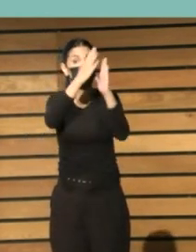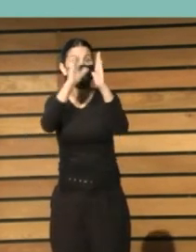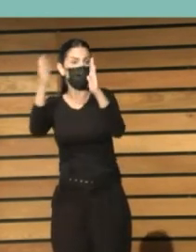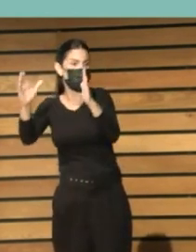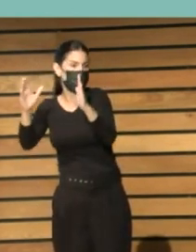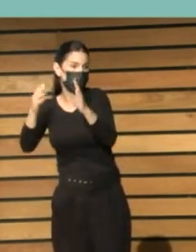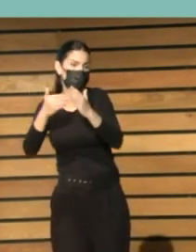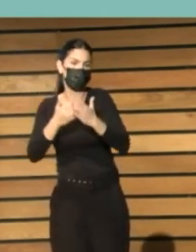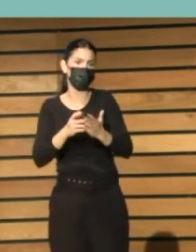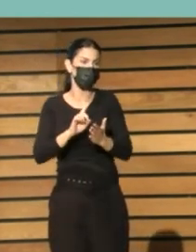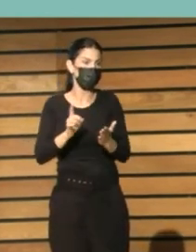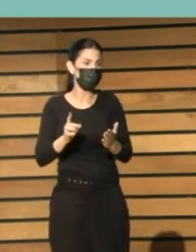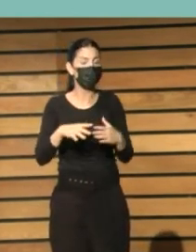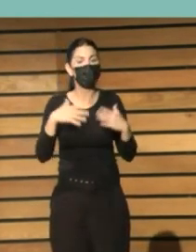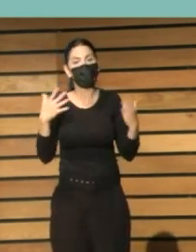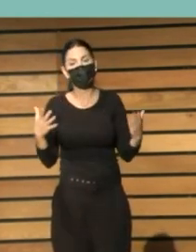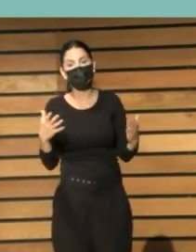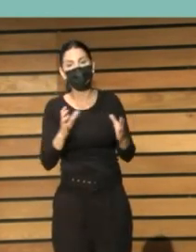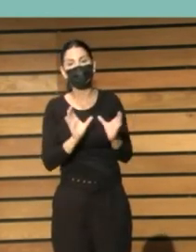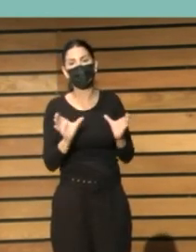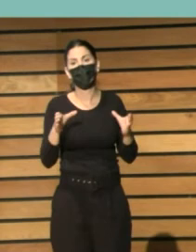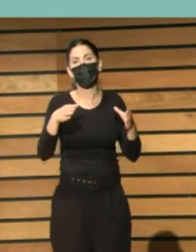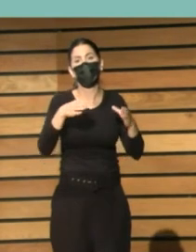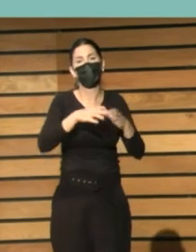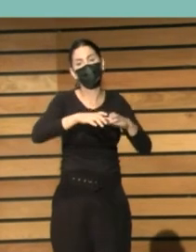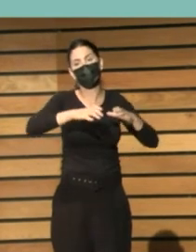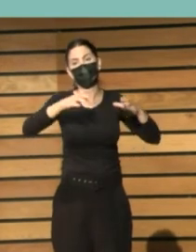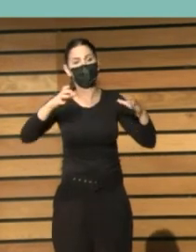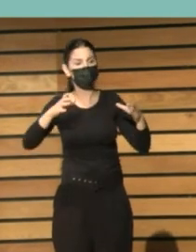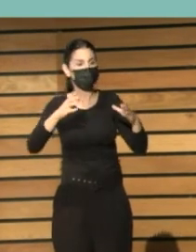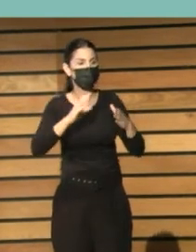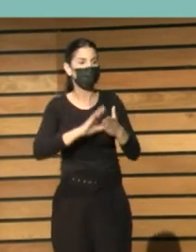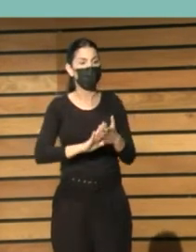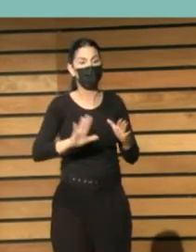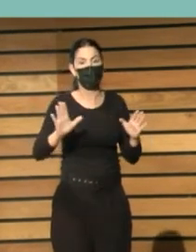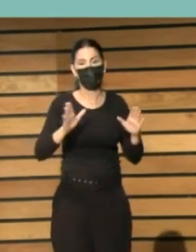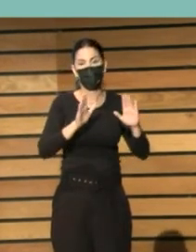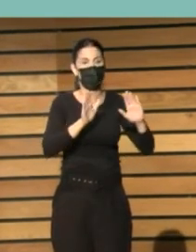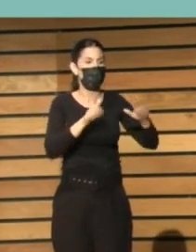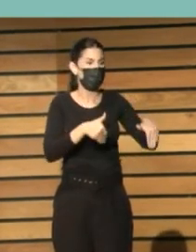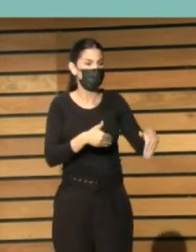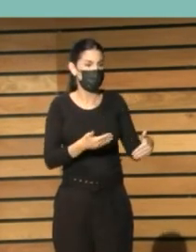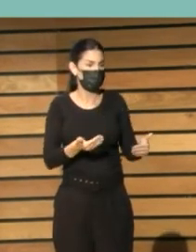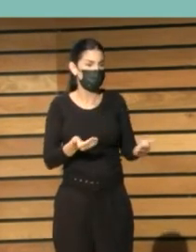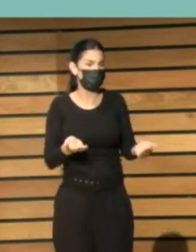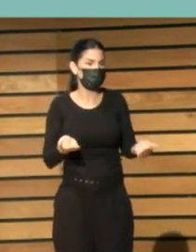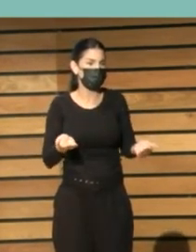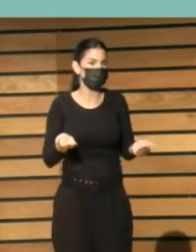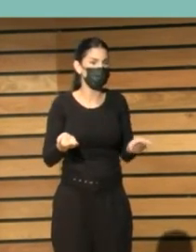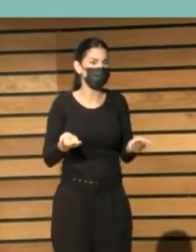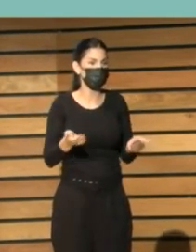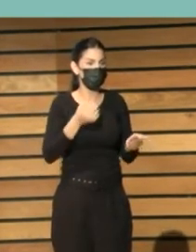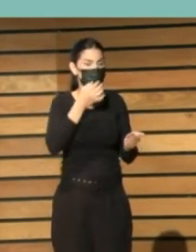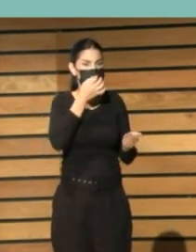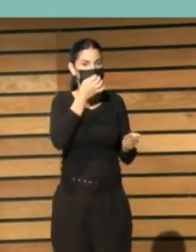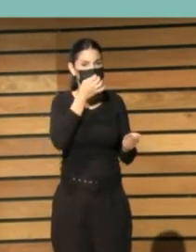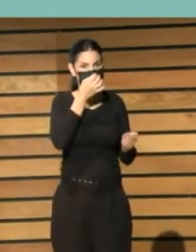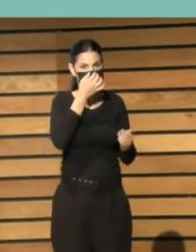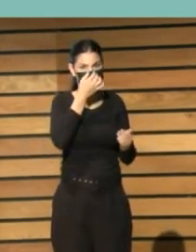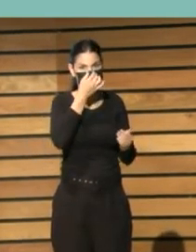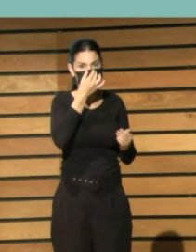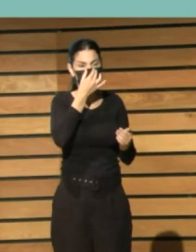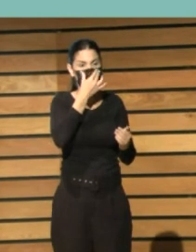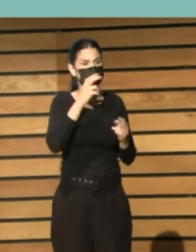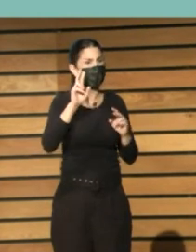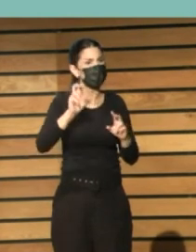mancomunidades sí está muy bien sobre el papel pero la realidad es que no funciona más que para la recogida de basuras en estos temas culturales